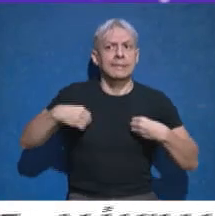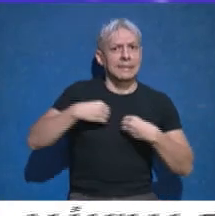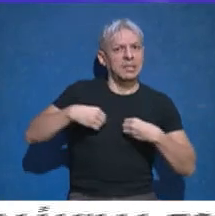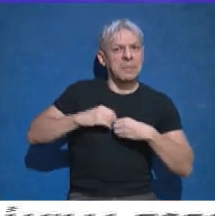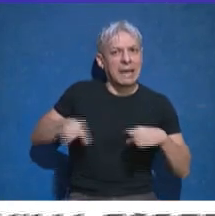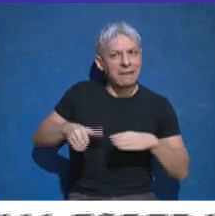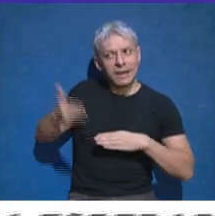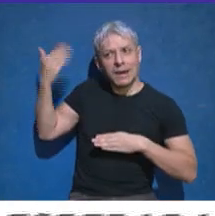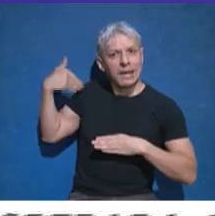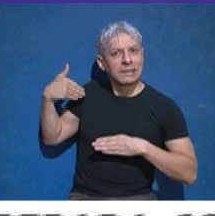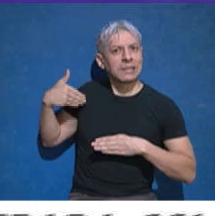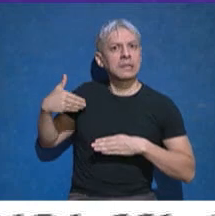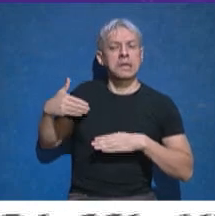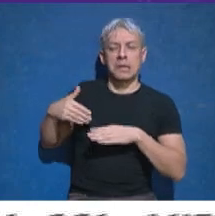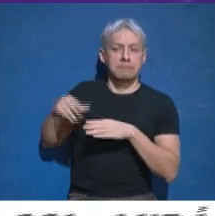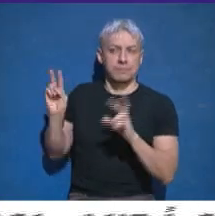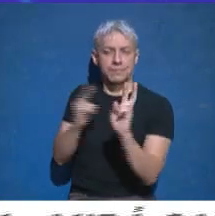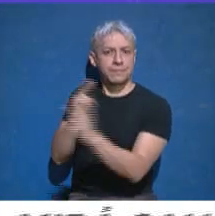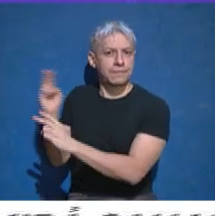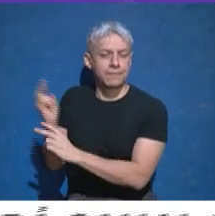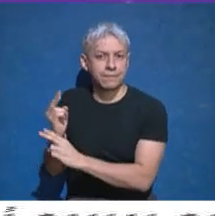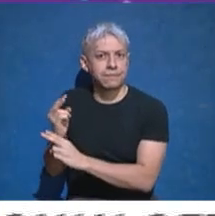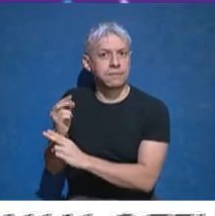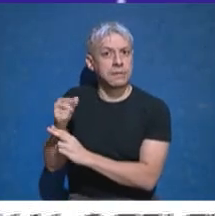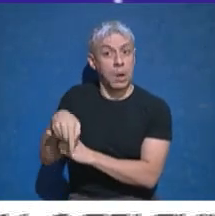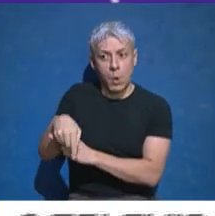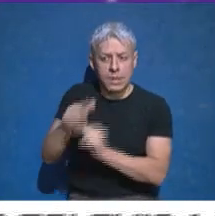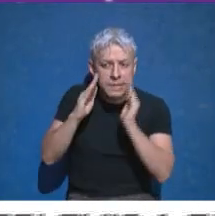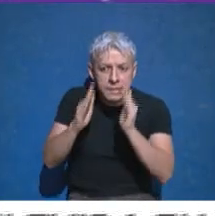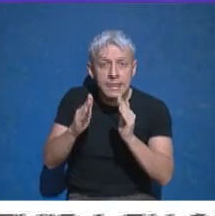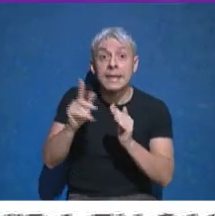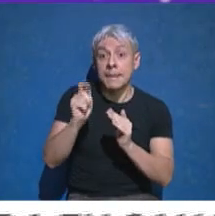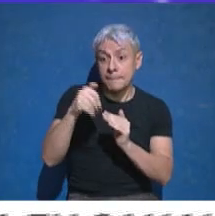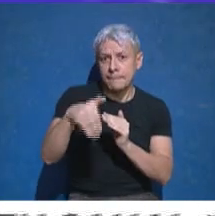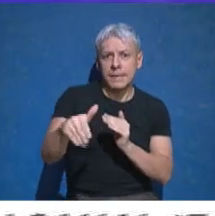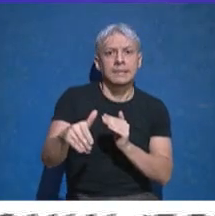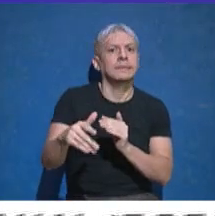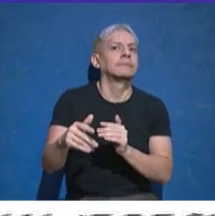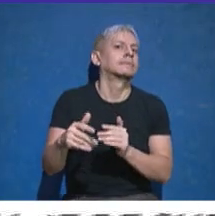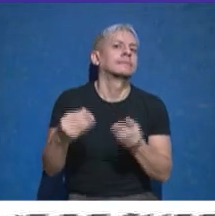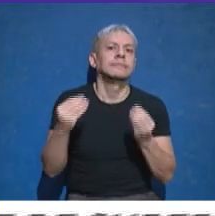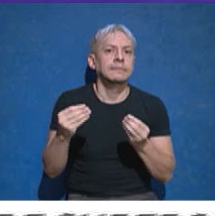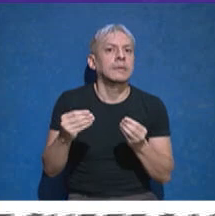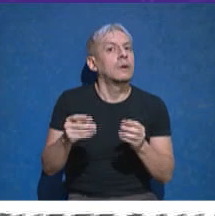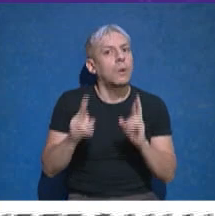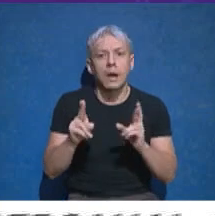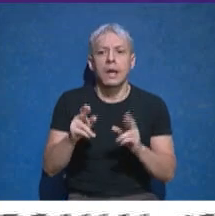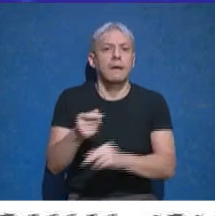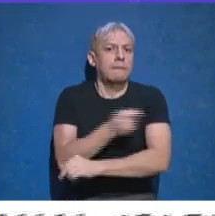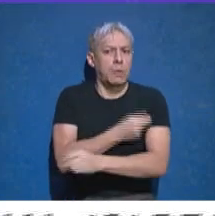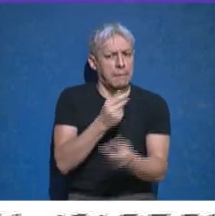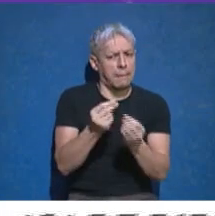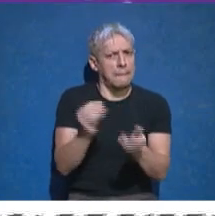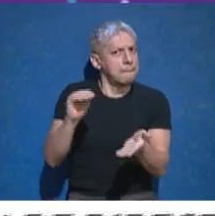fallecieron en la primera ola, y buscamos que durante este mes tengamos la mayor cantidad de porcentaje cubierto en ese